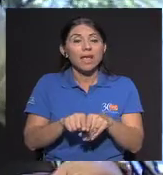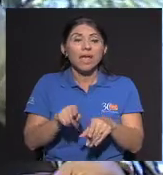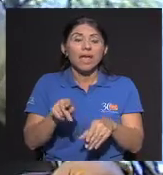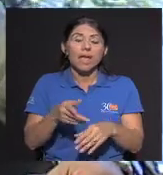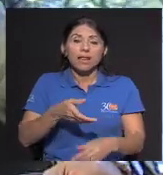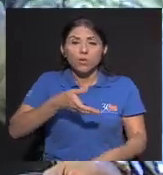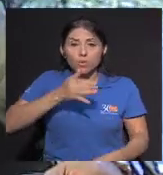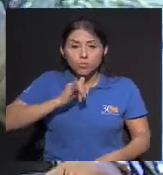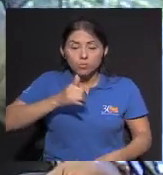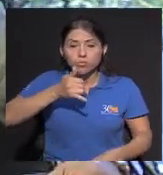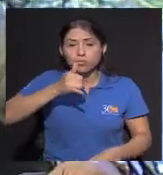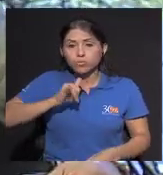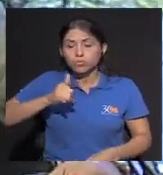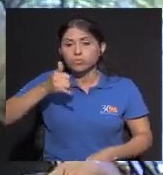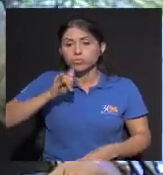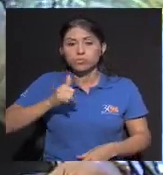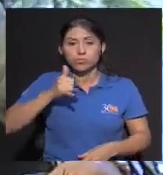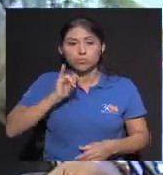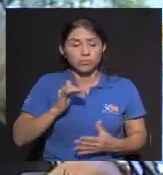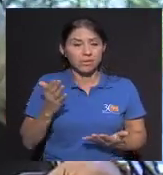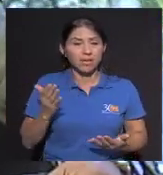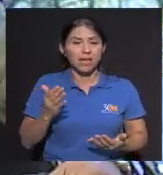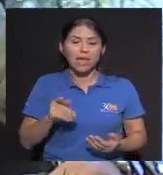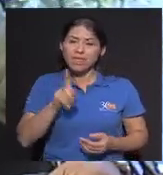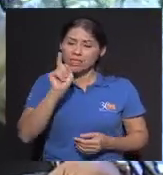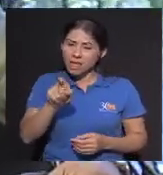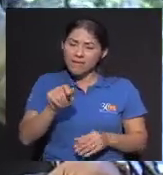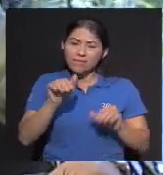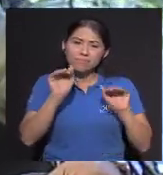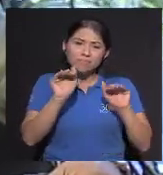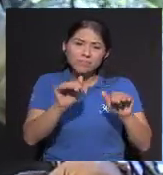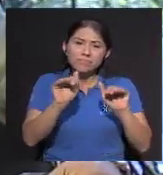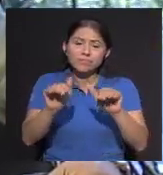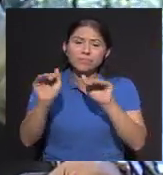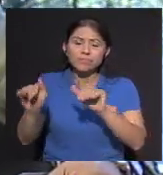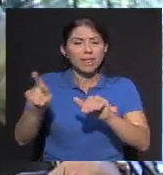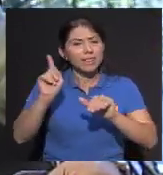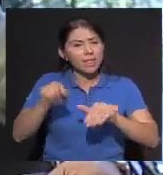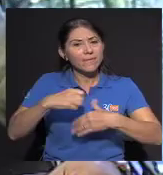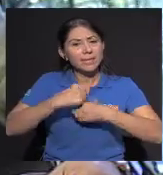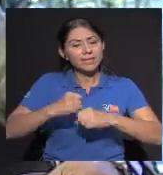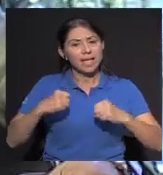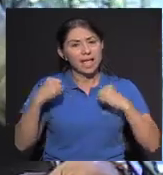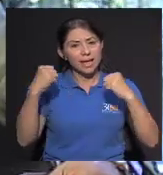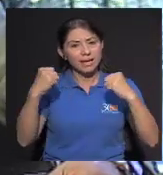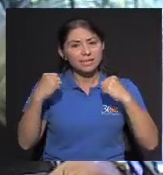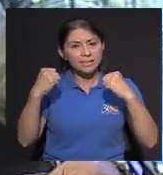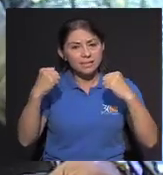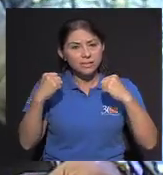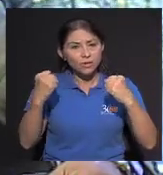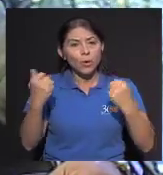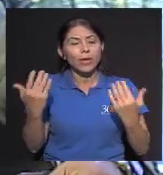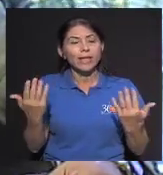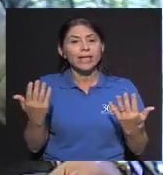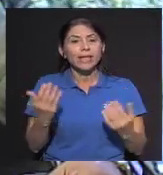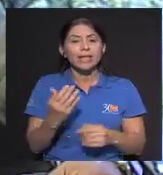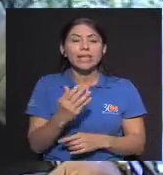alcohol La El insistir En la parte De lo que es El ejercicio Y